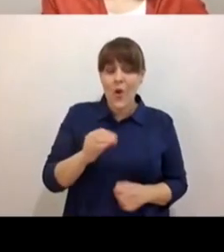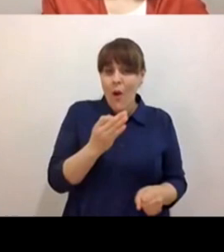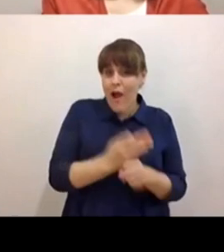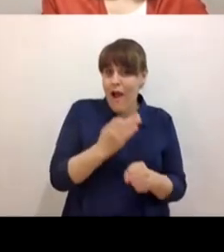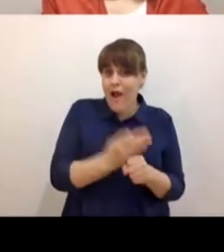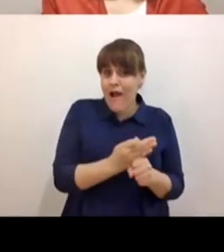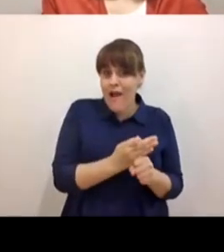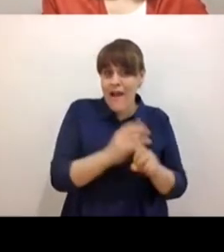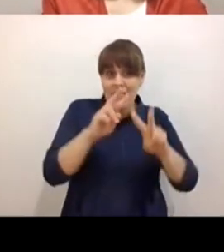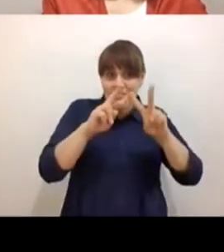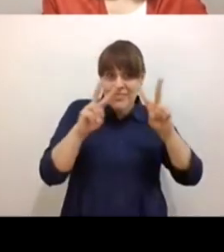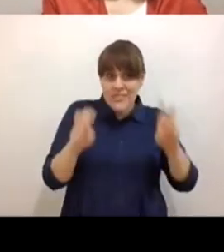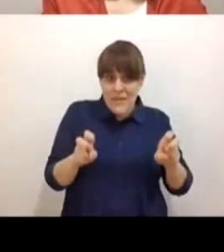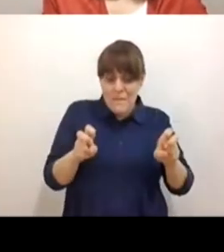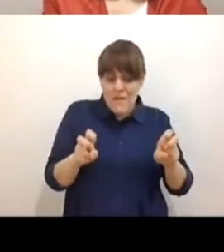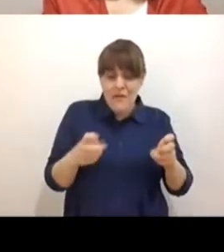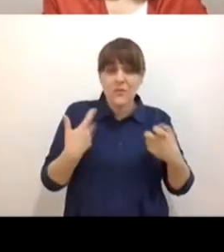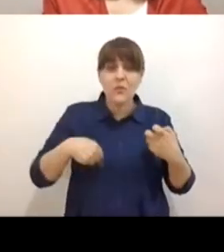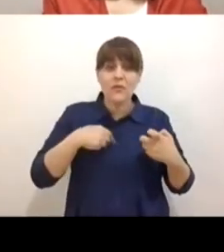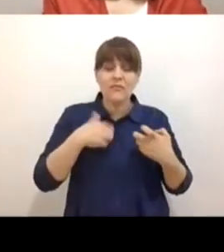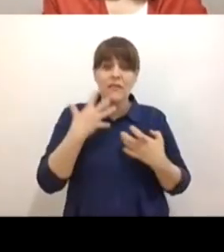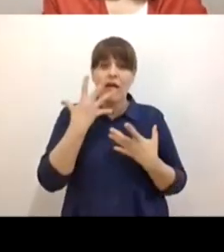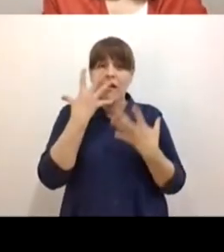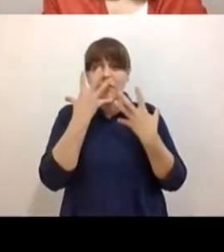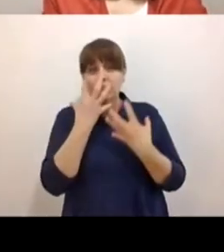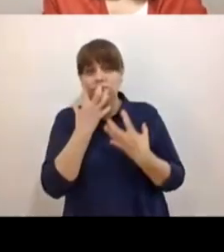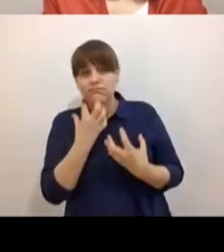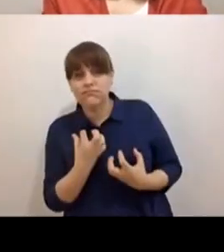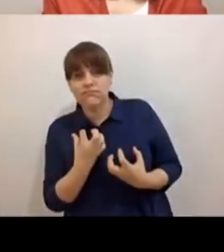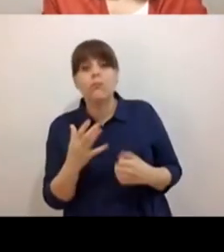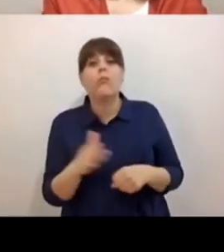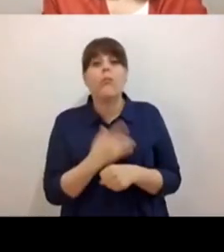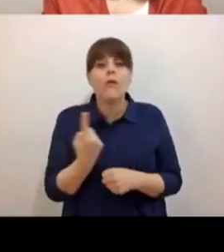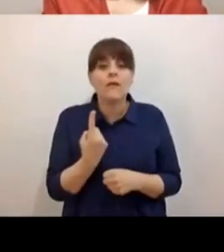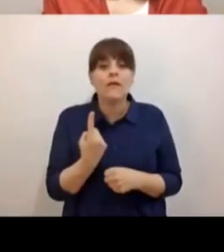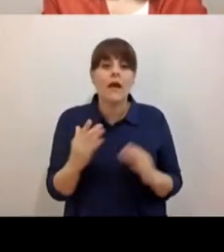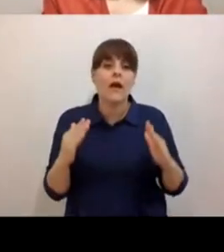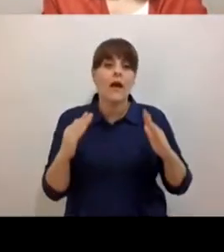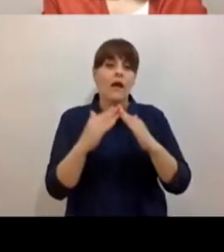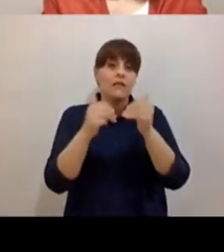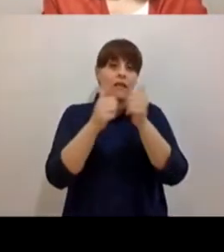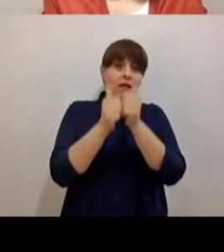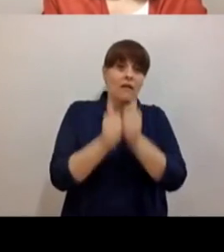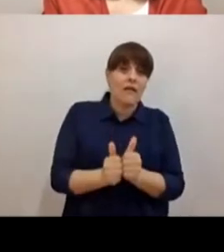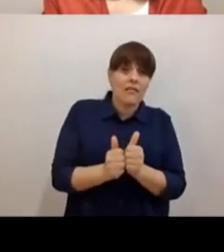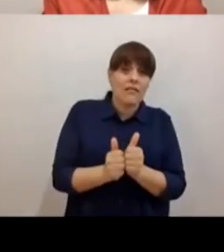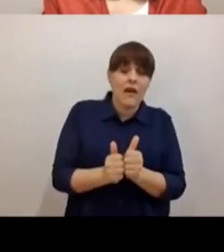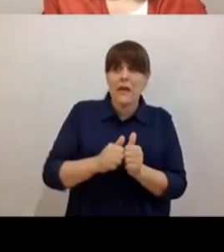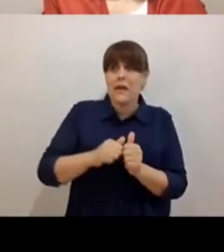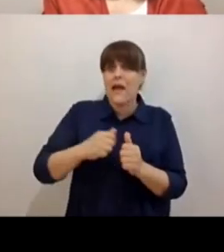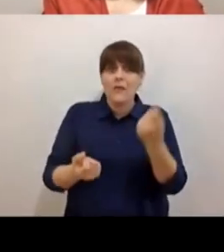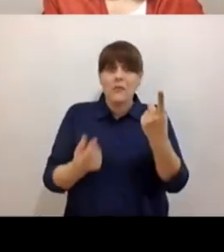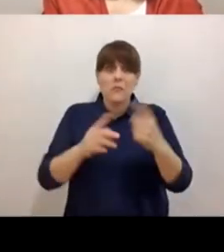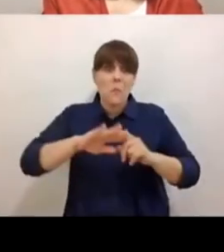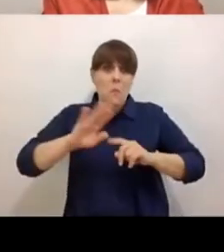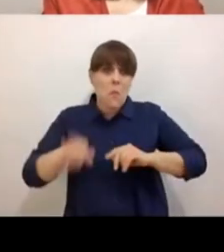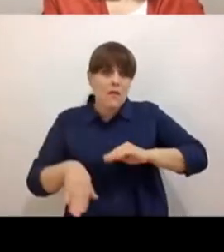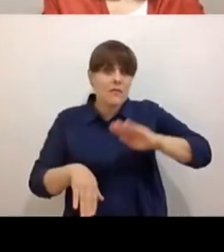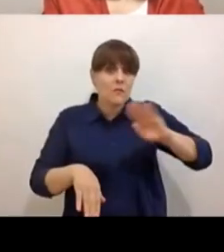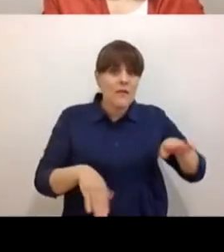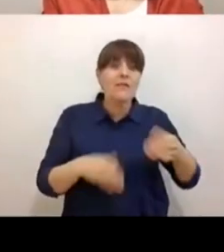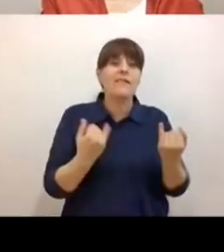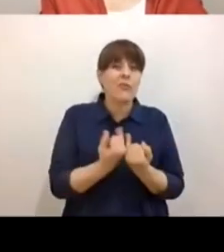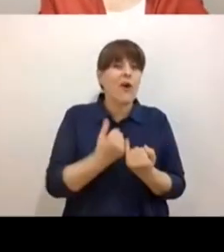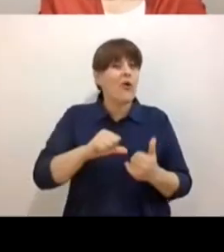pérdida que a todos nos ha implicado el confinamiento, con enormes y múltiples pérdidas, ¿no? Y